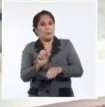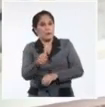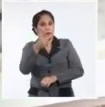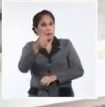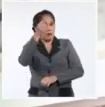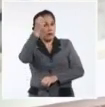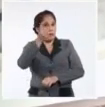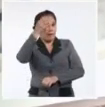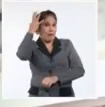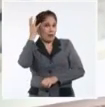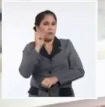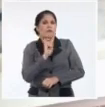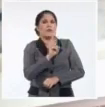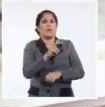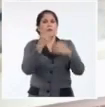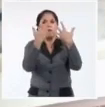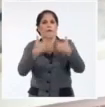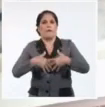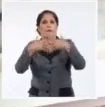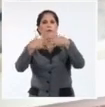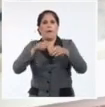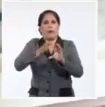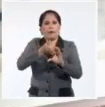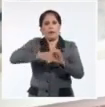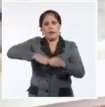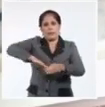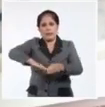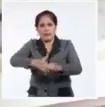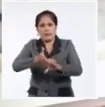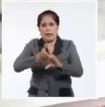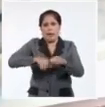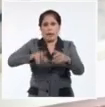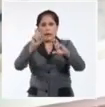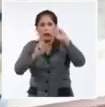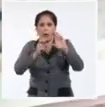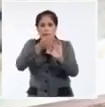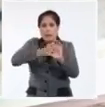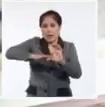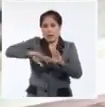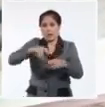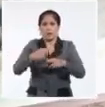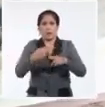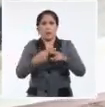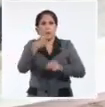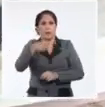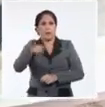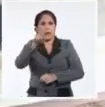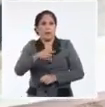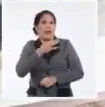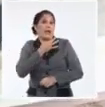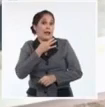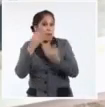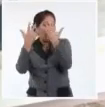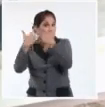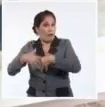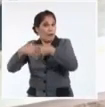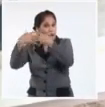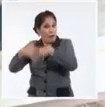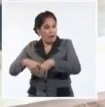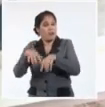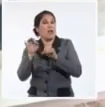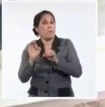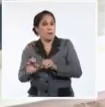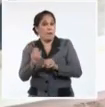visitó la fábrica de cerámica, o el taller de cerámica primero de enero, perconciente a la antigua fábrica de cerámica tercer